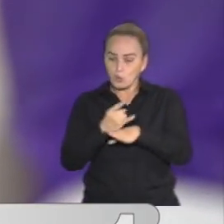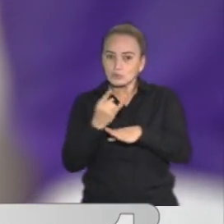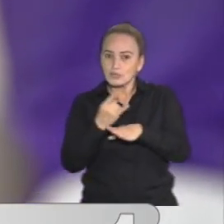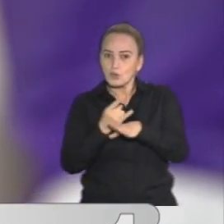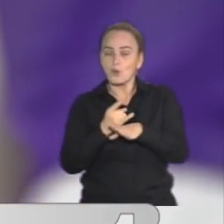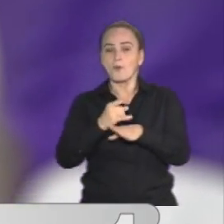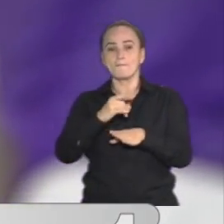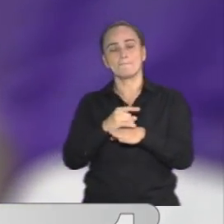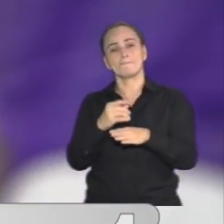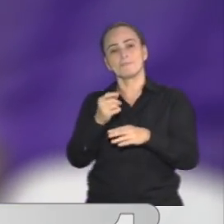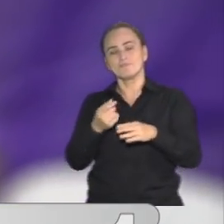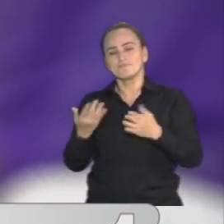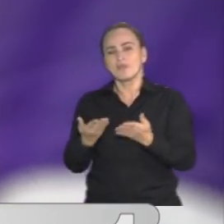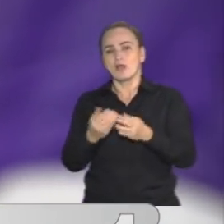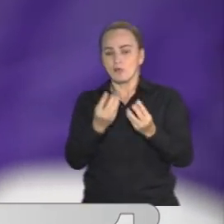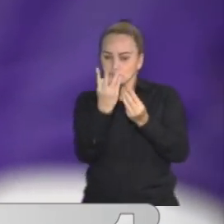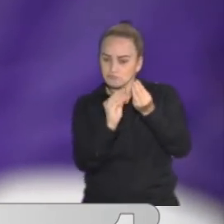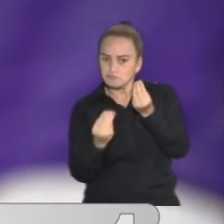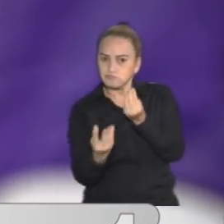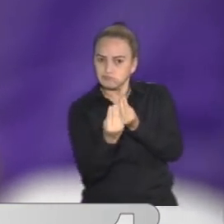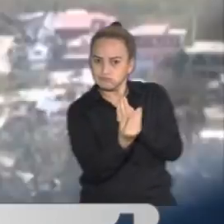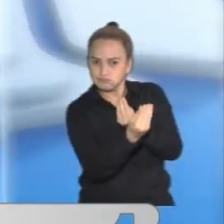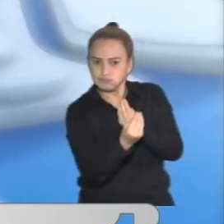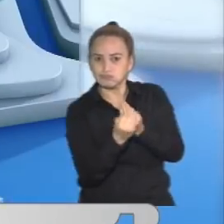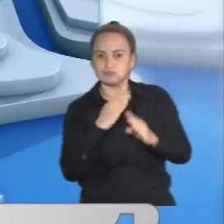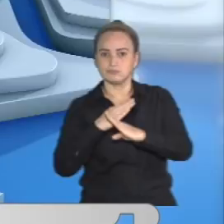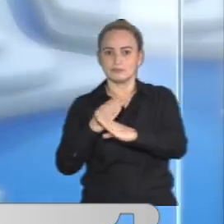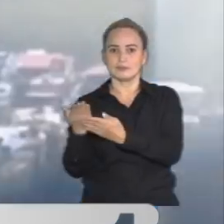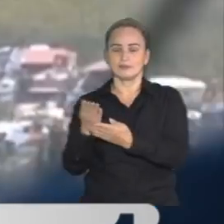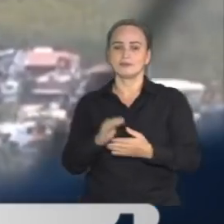Omicron y sus 32 mutaciones como antígeno.